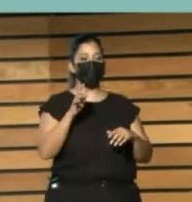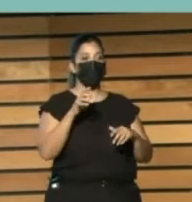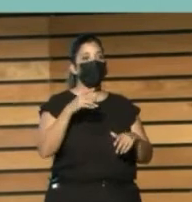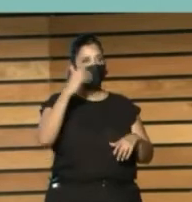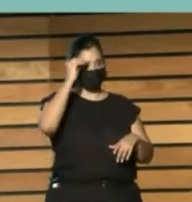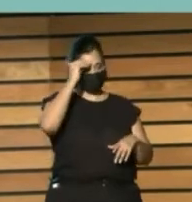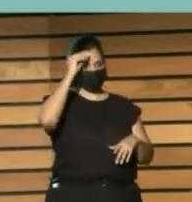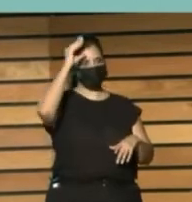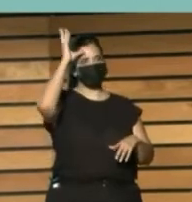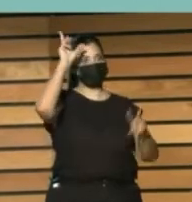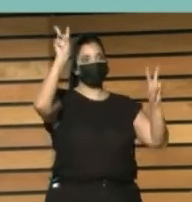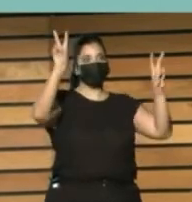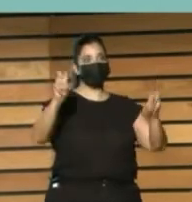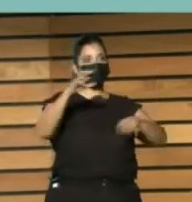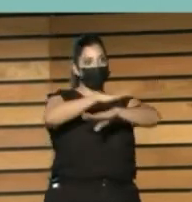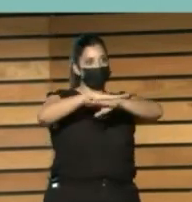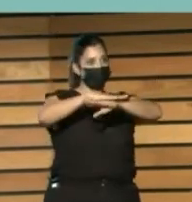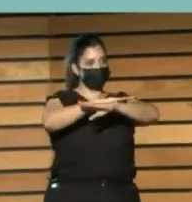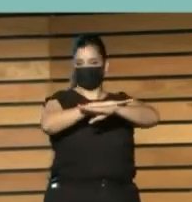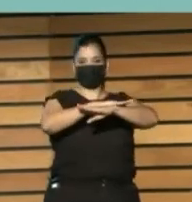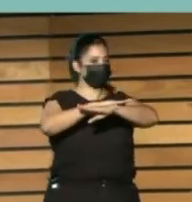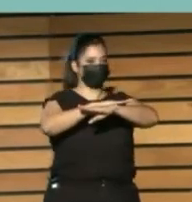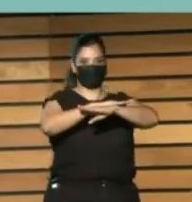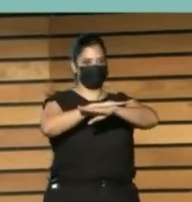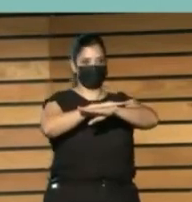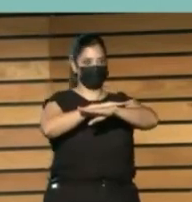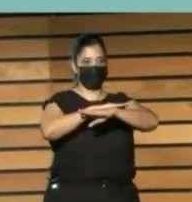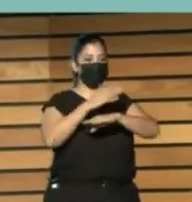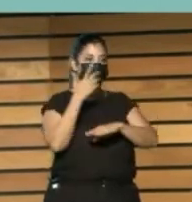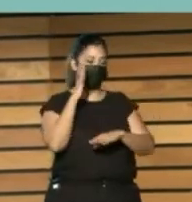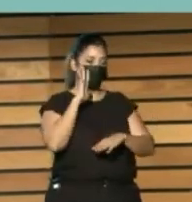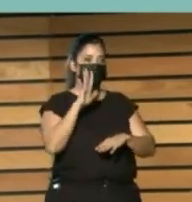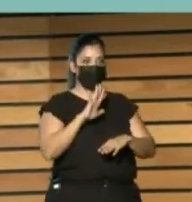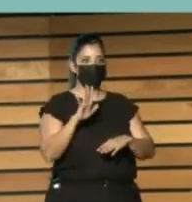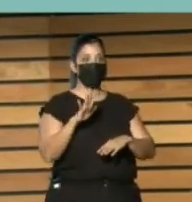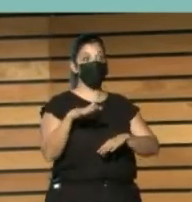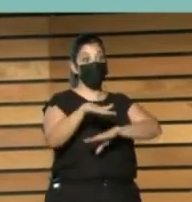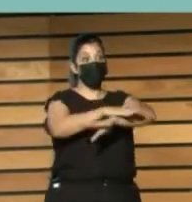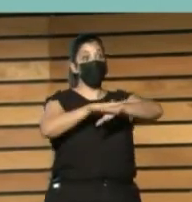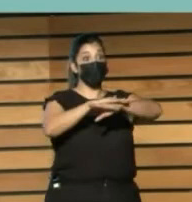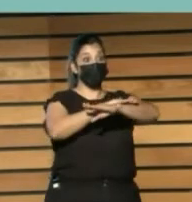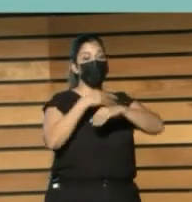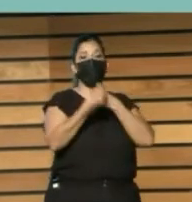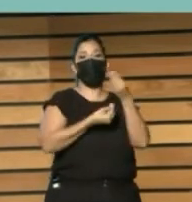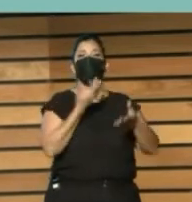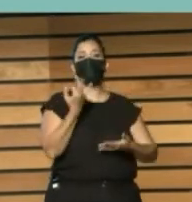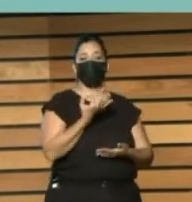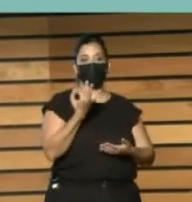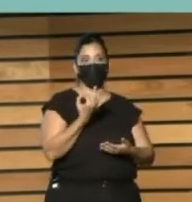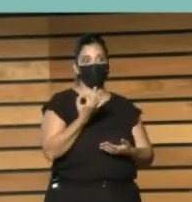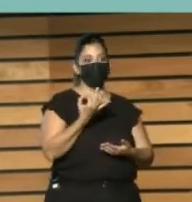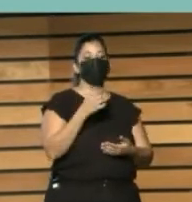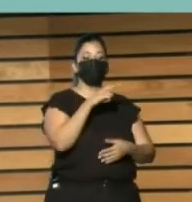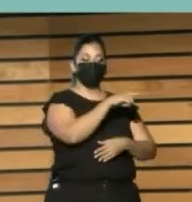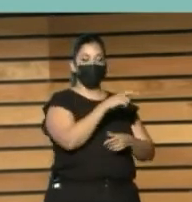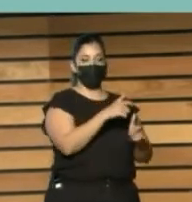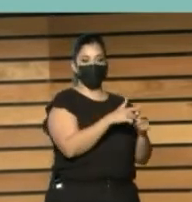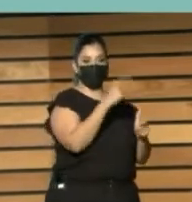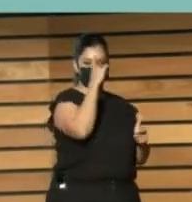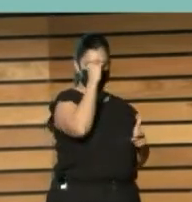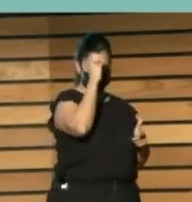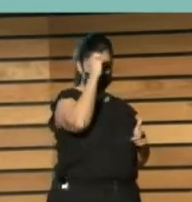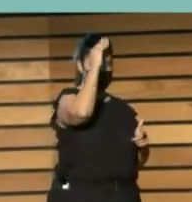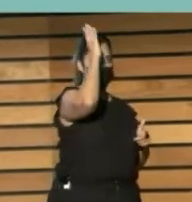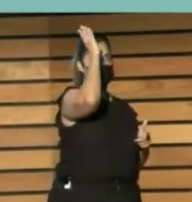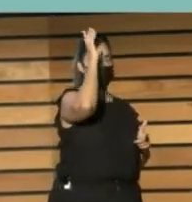Acerca del Estado Lo que pasa es que El Estado Y también Las grandes tecnológicas Saben cada vez más Y tienen cada vez más